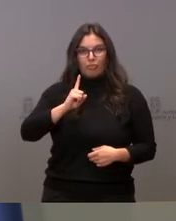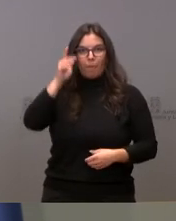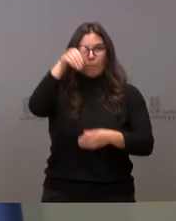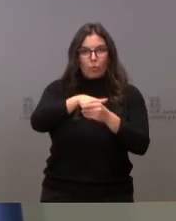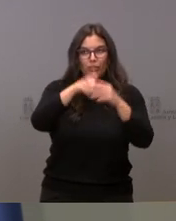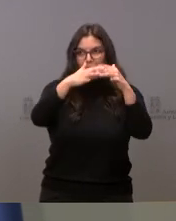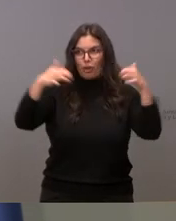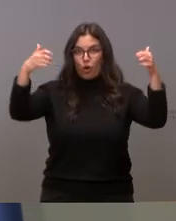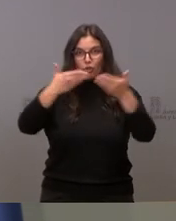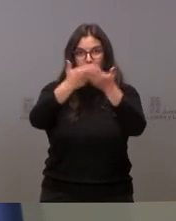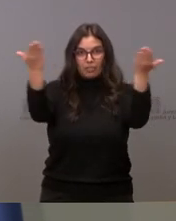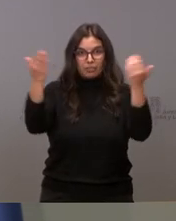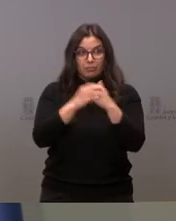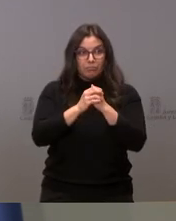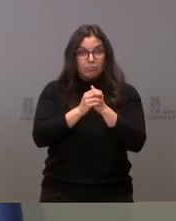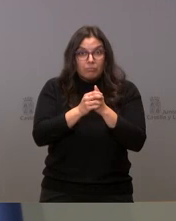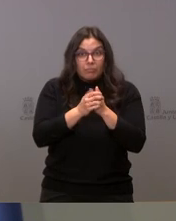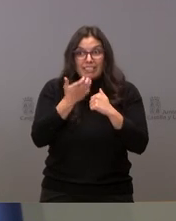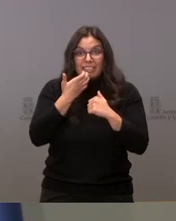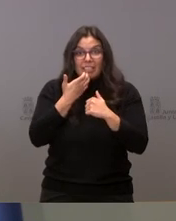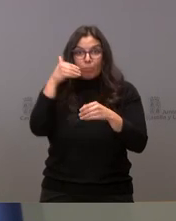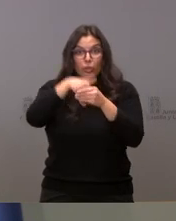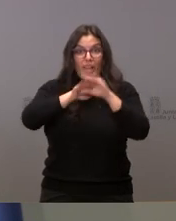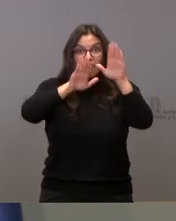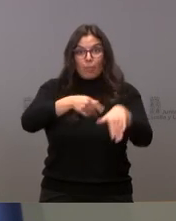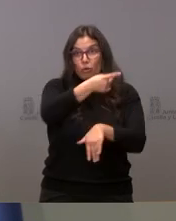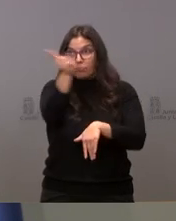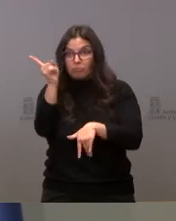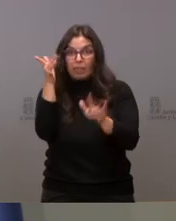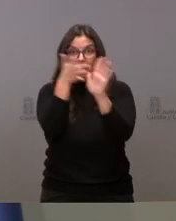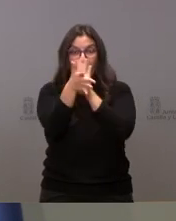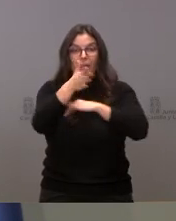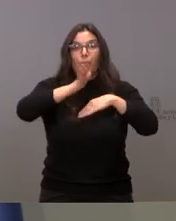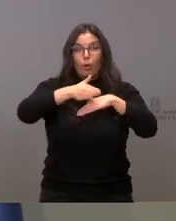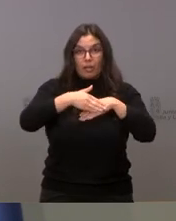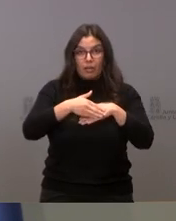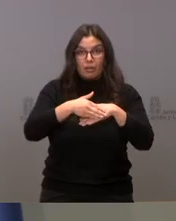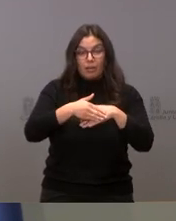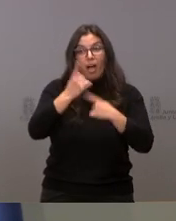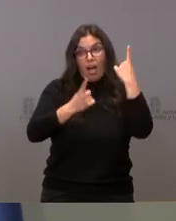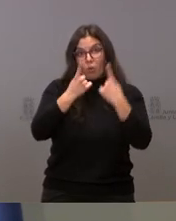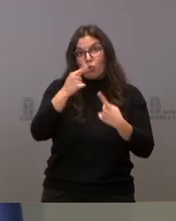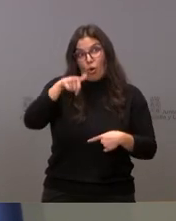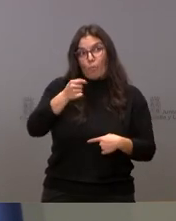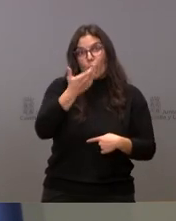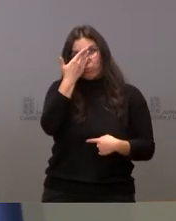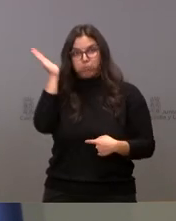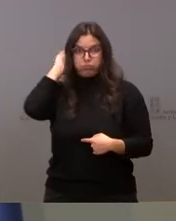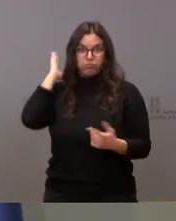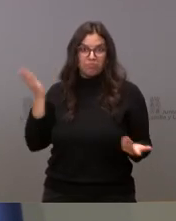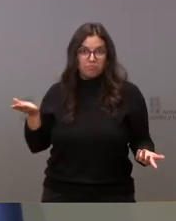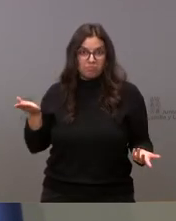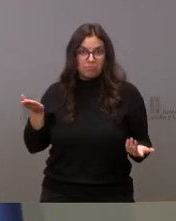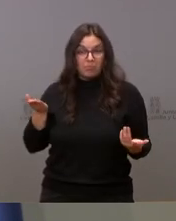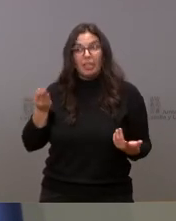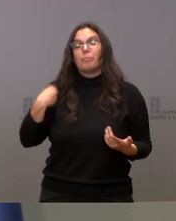explicaciones son quienes votaron a favor de esta proposición y hoy nos acusan de cínicos por intentar llevarla a cabo. De hecho, la